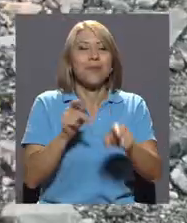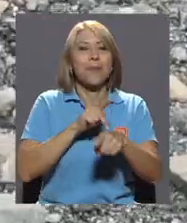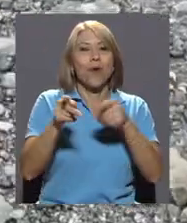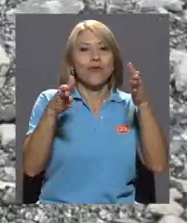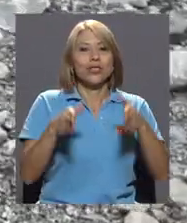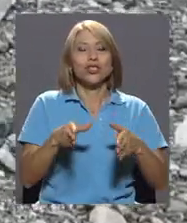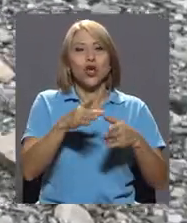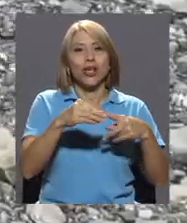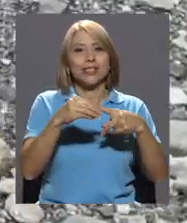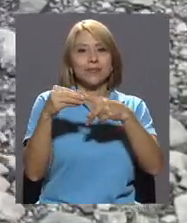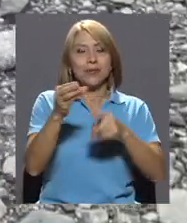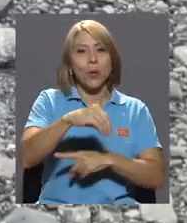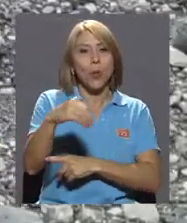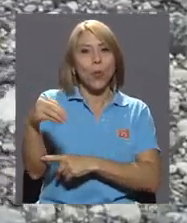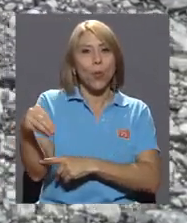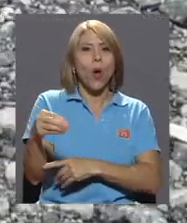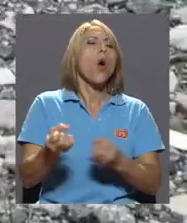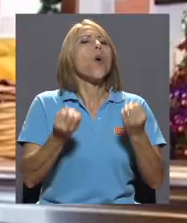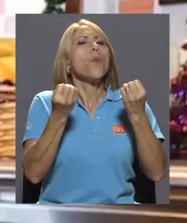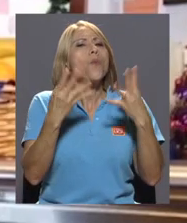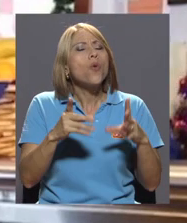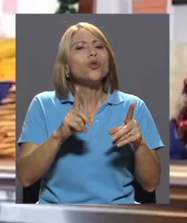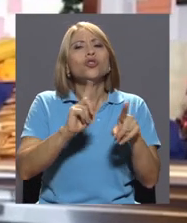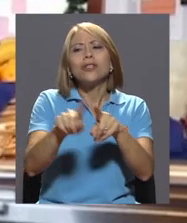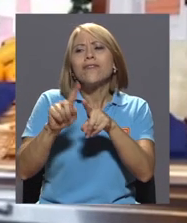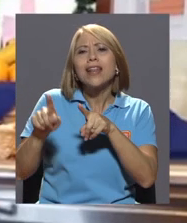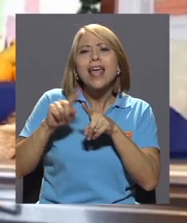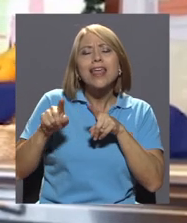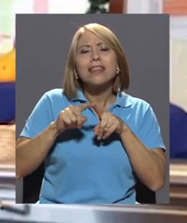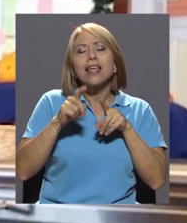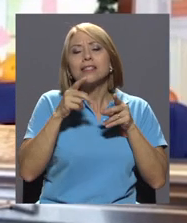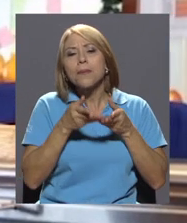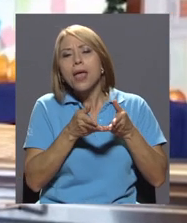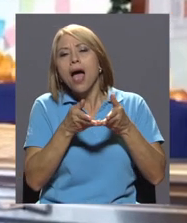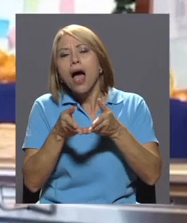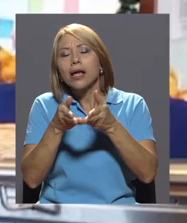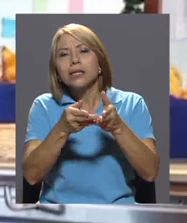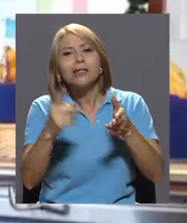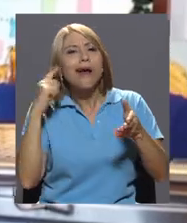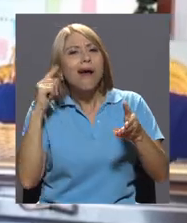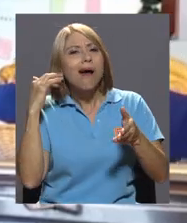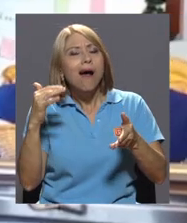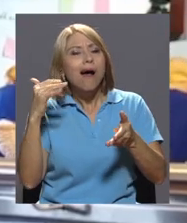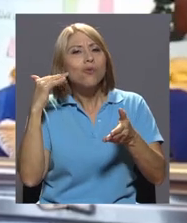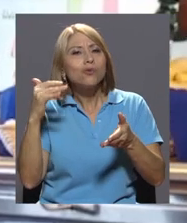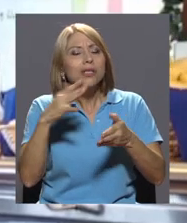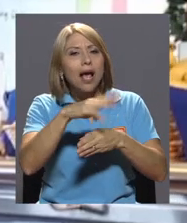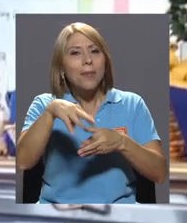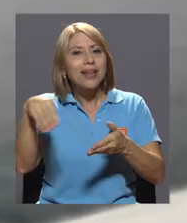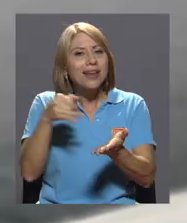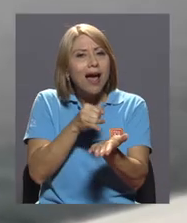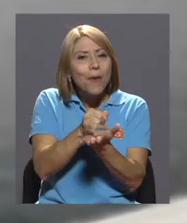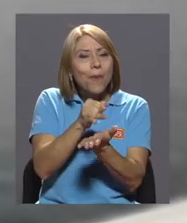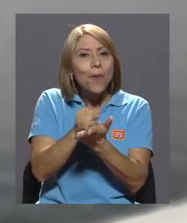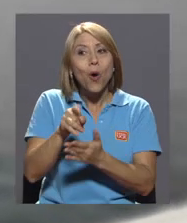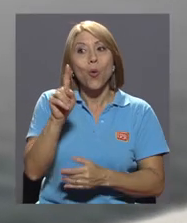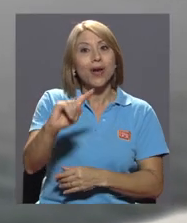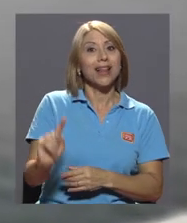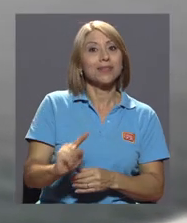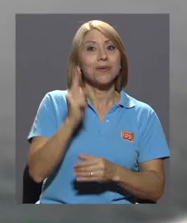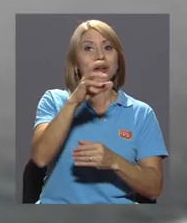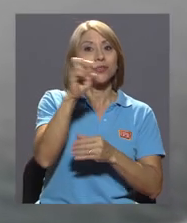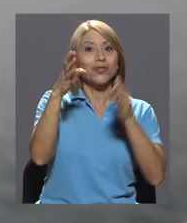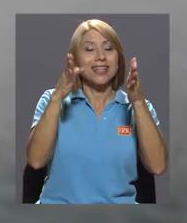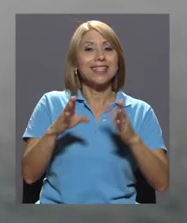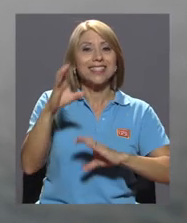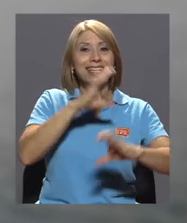realizado numerosos viajes en los que ha investigado la acústica marina. Melania es una de las primeras costarricenses científicas